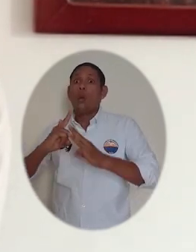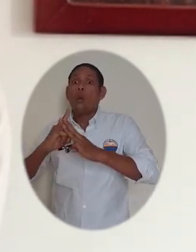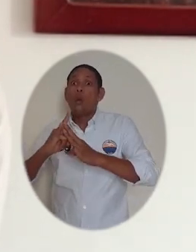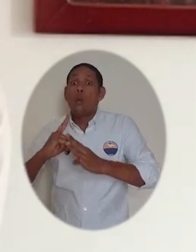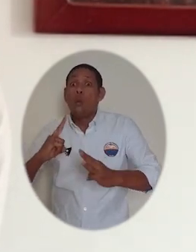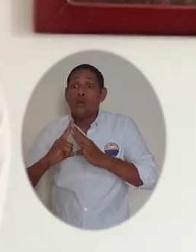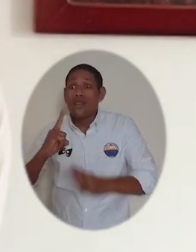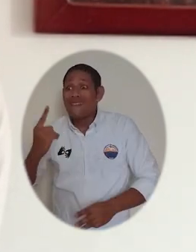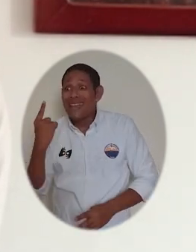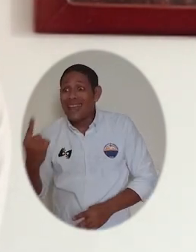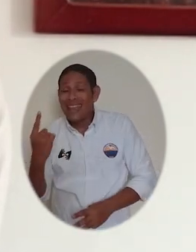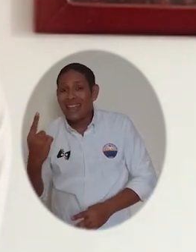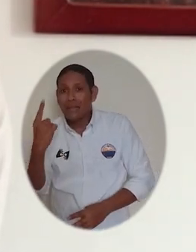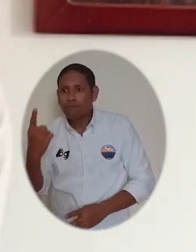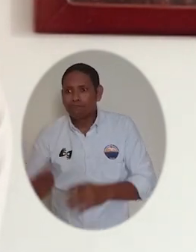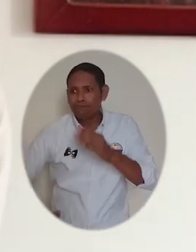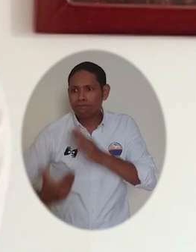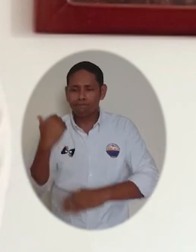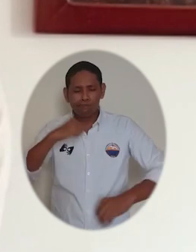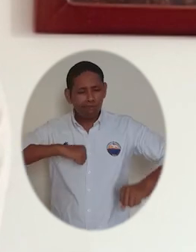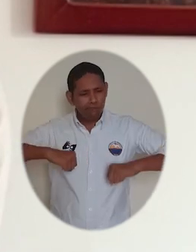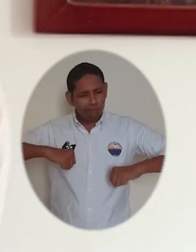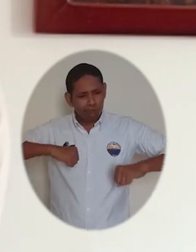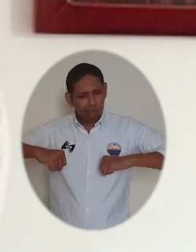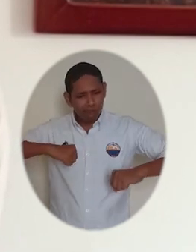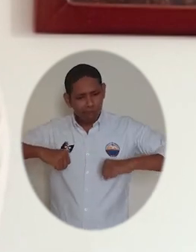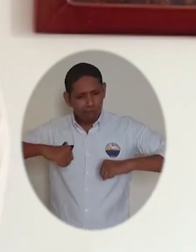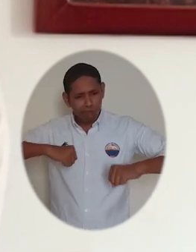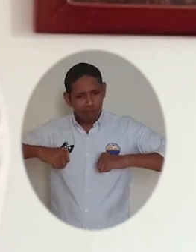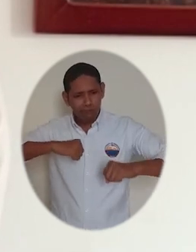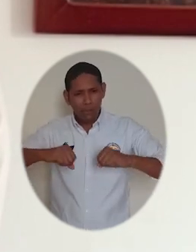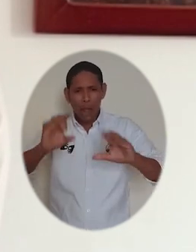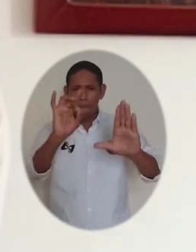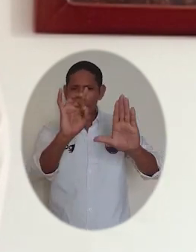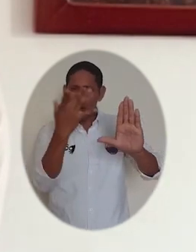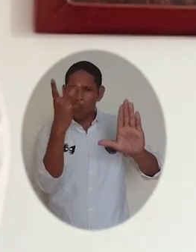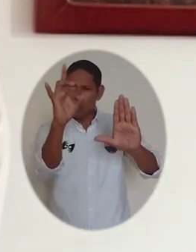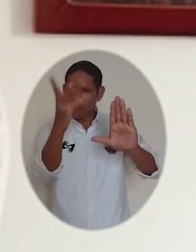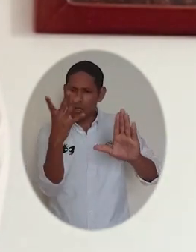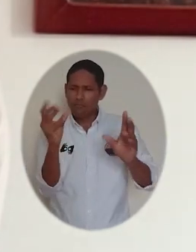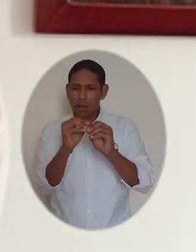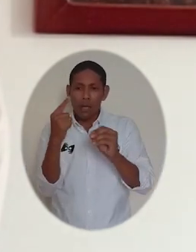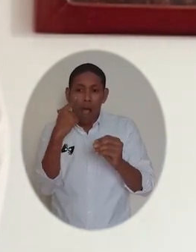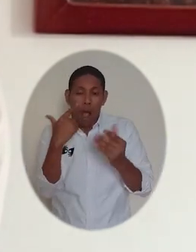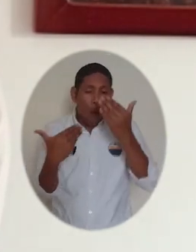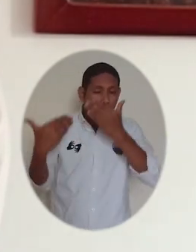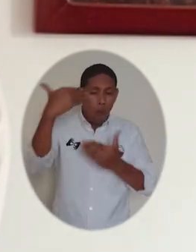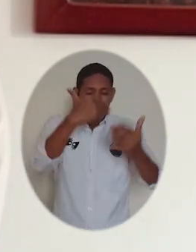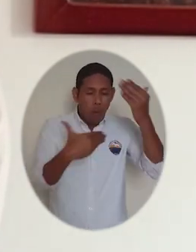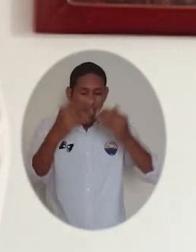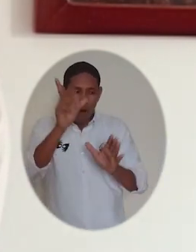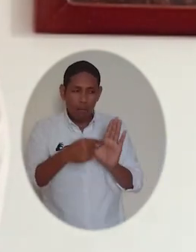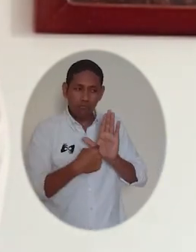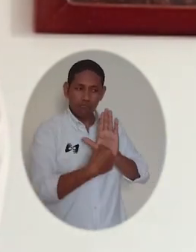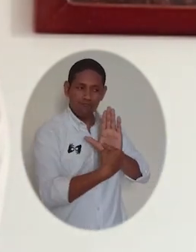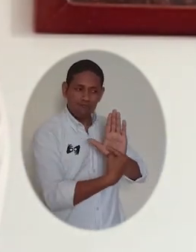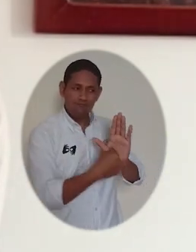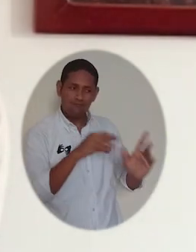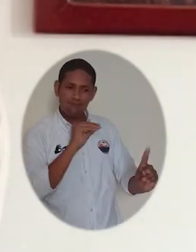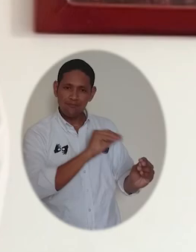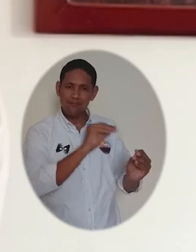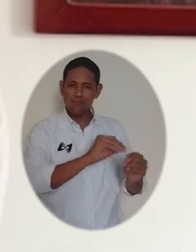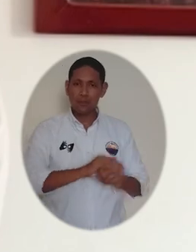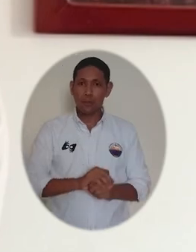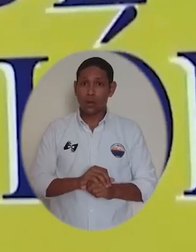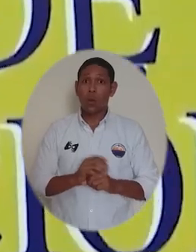126 adscritas en poder formular, diligenciar y adelantar audiencias virtuales y